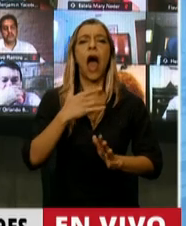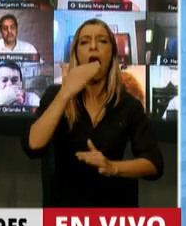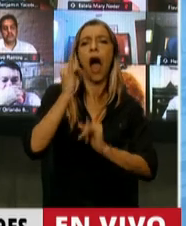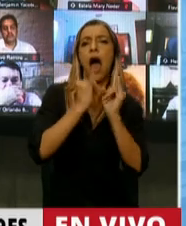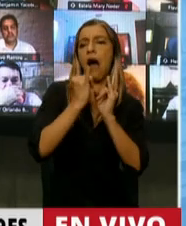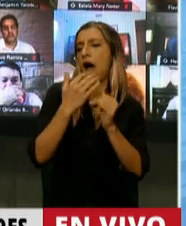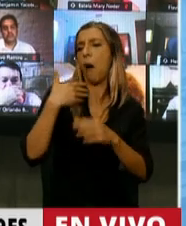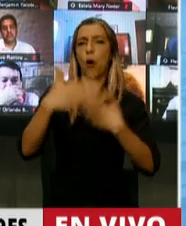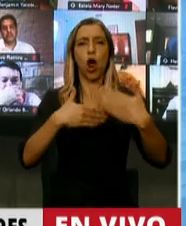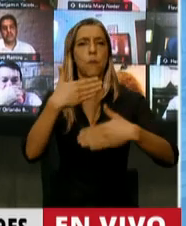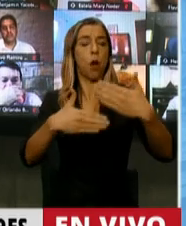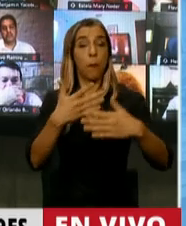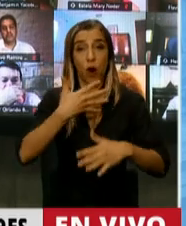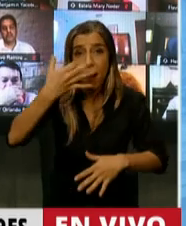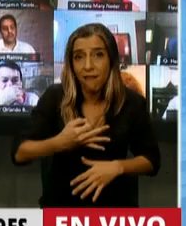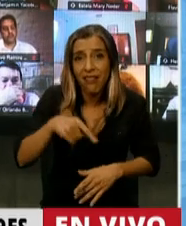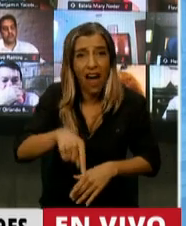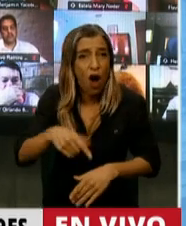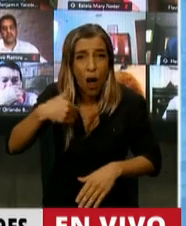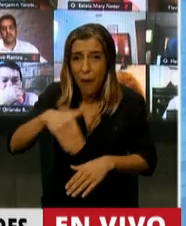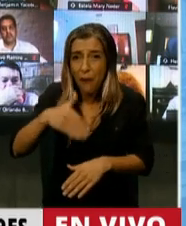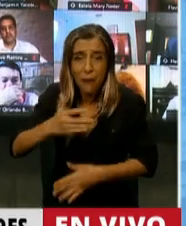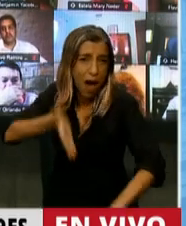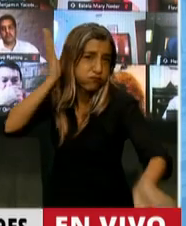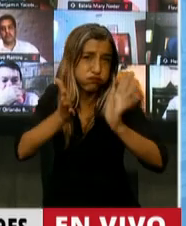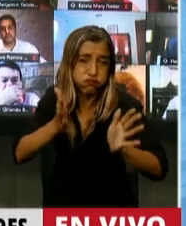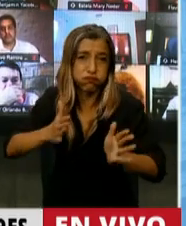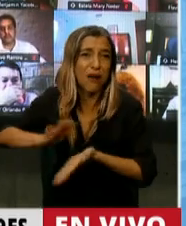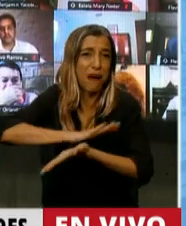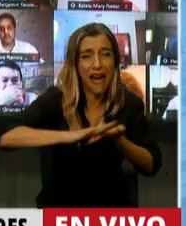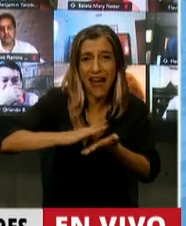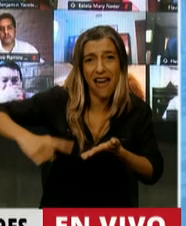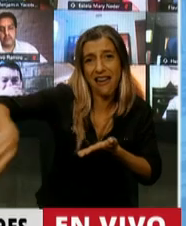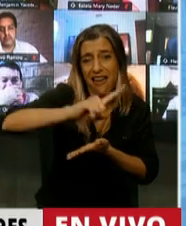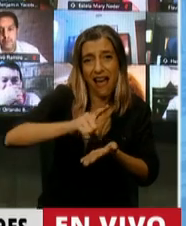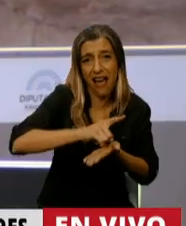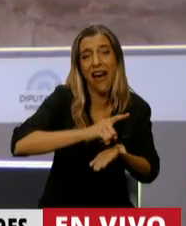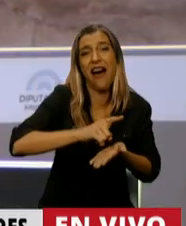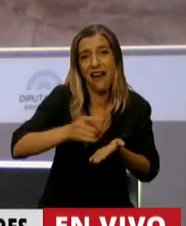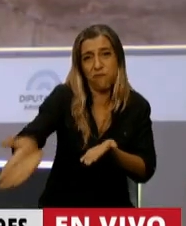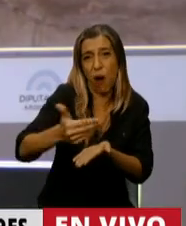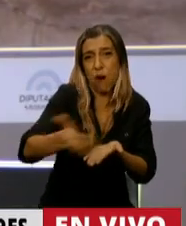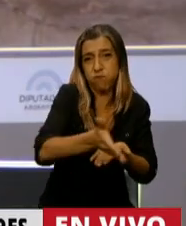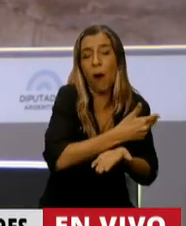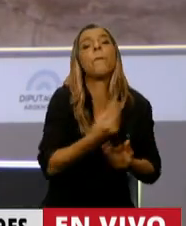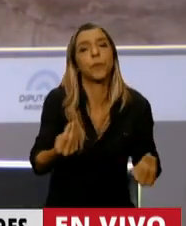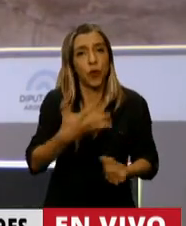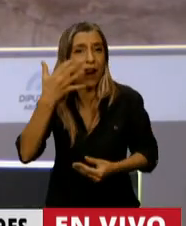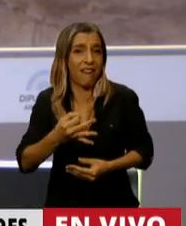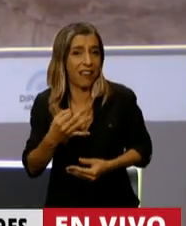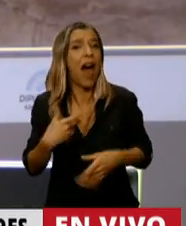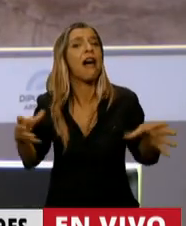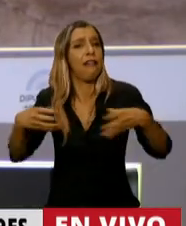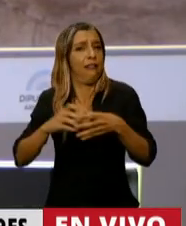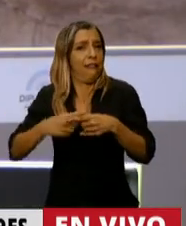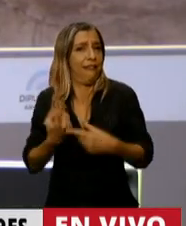se viene una represión brutal, porque el trabajo sucio muchas veces no lo puede hacer la derecha,